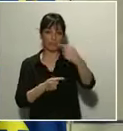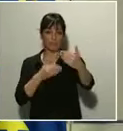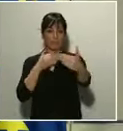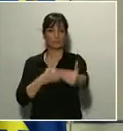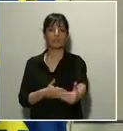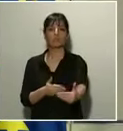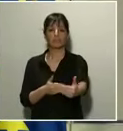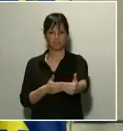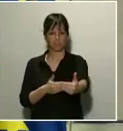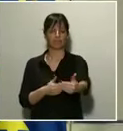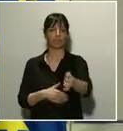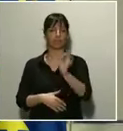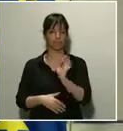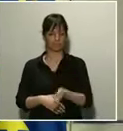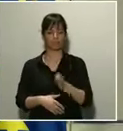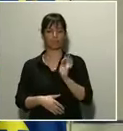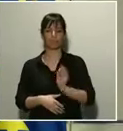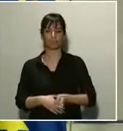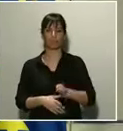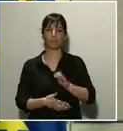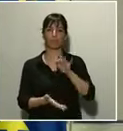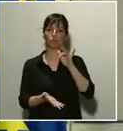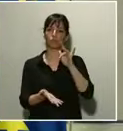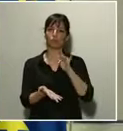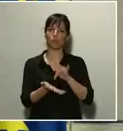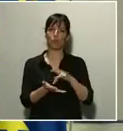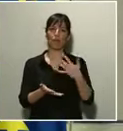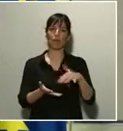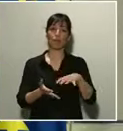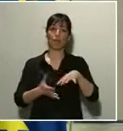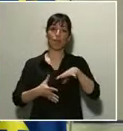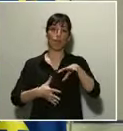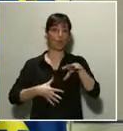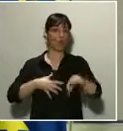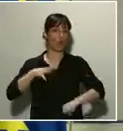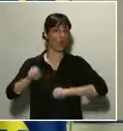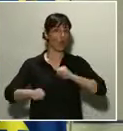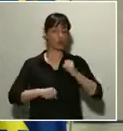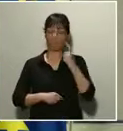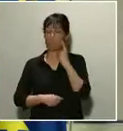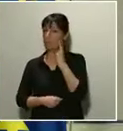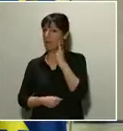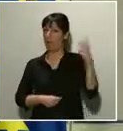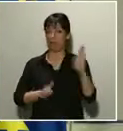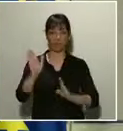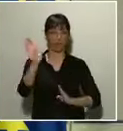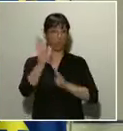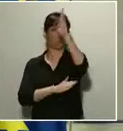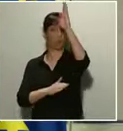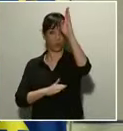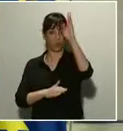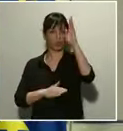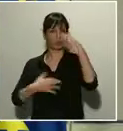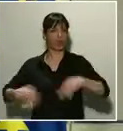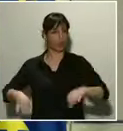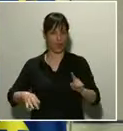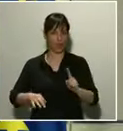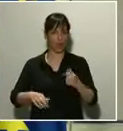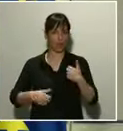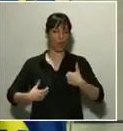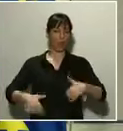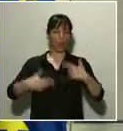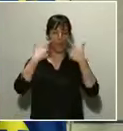un número superior de compras a lo habitual. Fueron días en los cuales se produjo una cierta